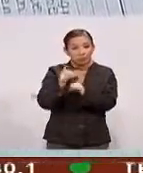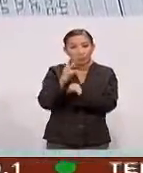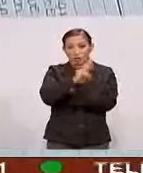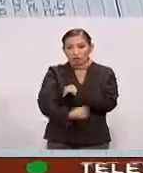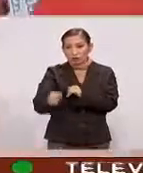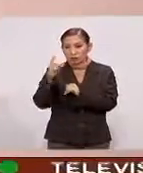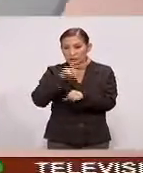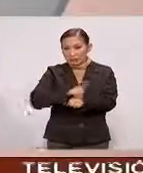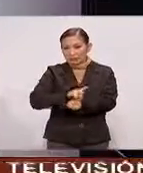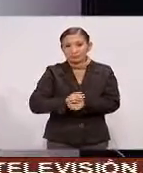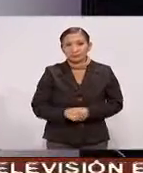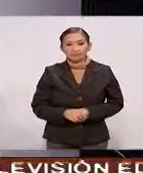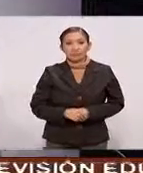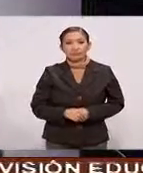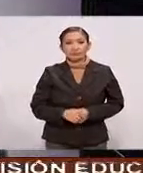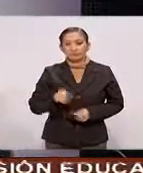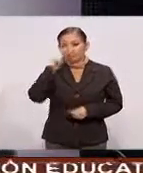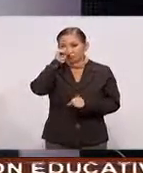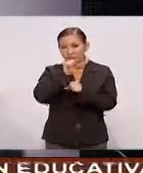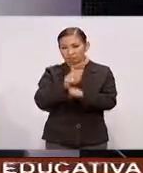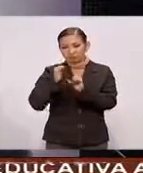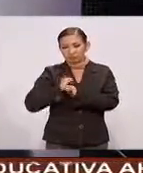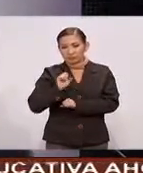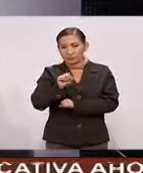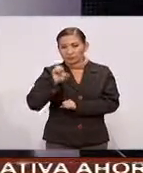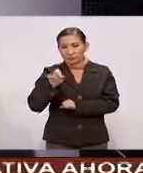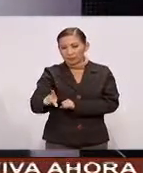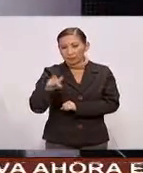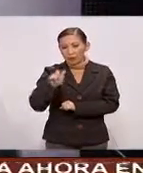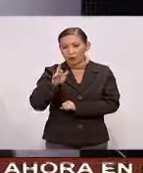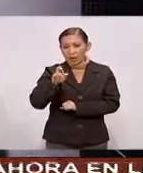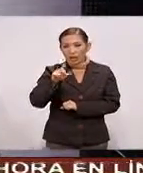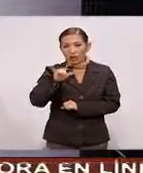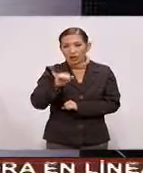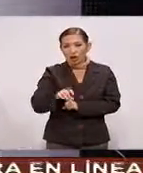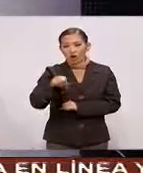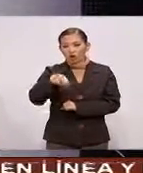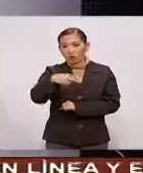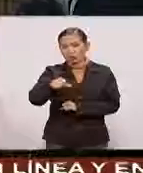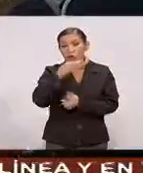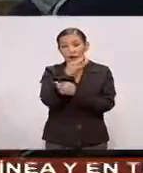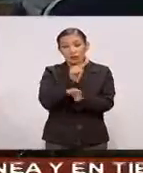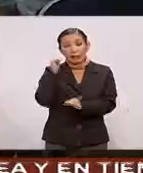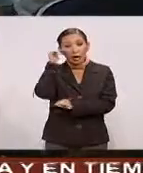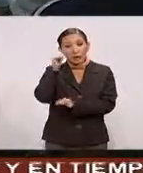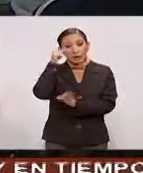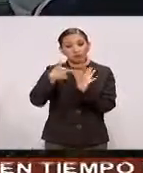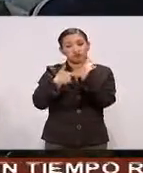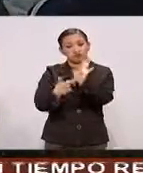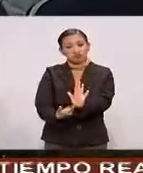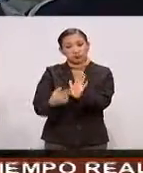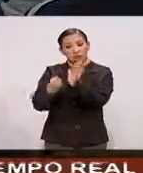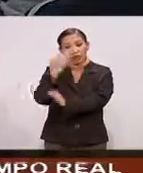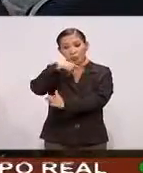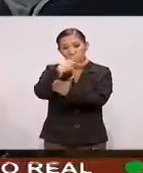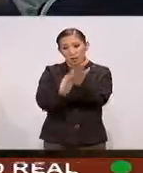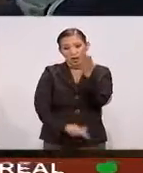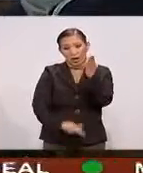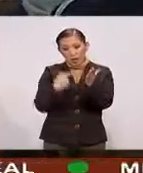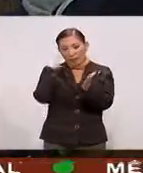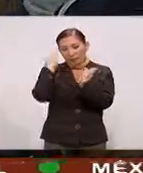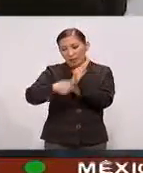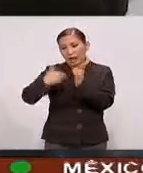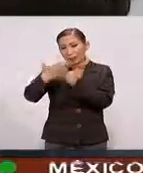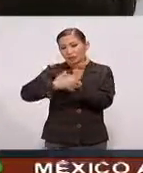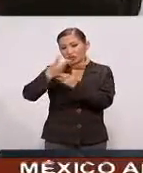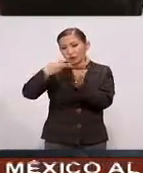de 200 El secretario De Educación Pública Aurelio Nuño Anuncia que en abril Se presentarán Los nuevos planes De estudio